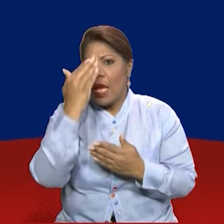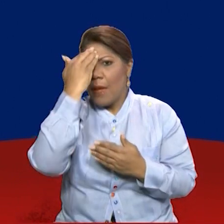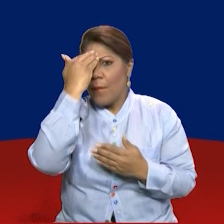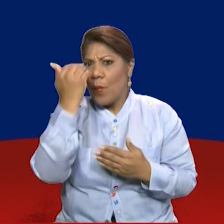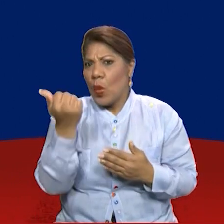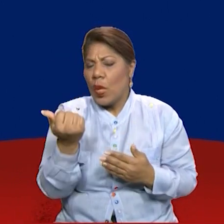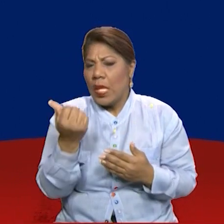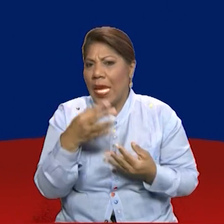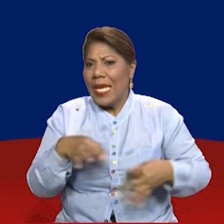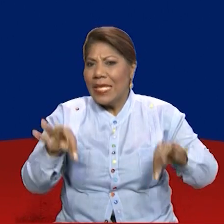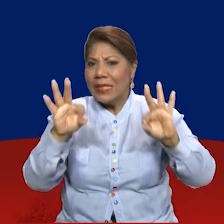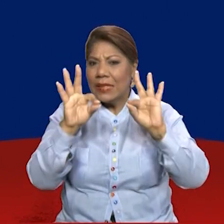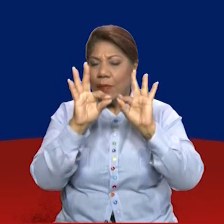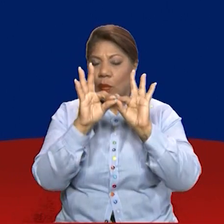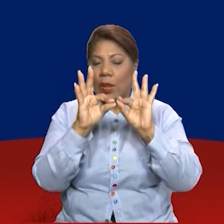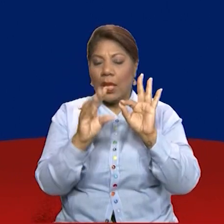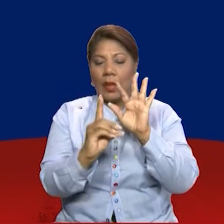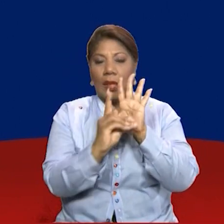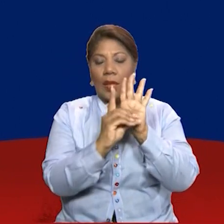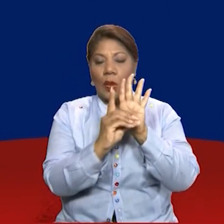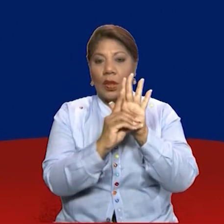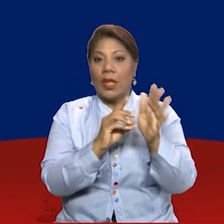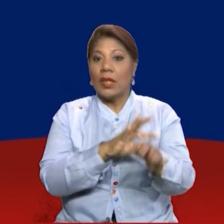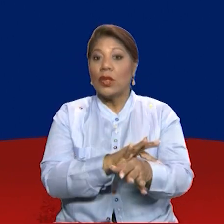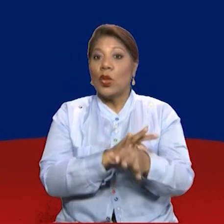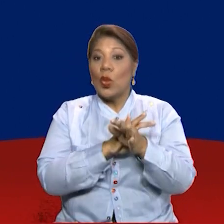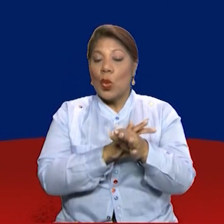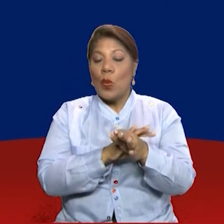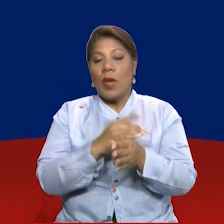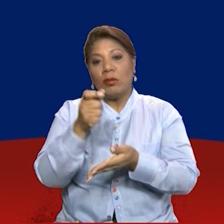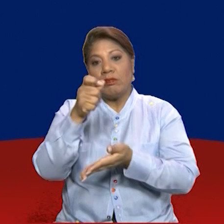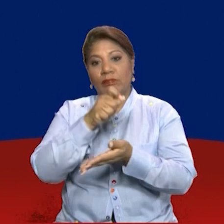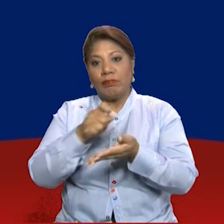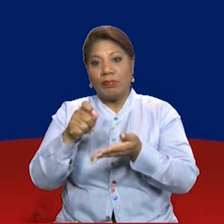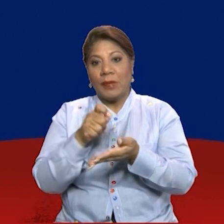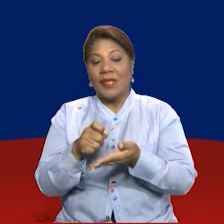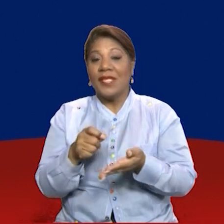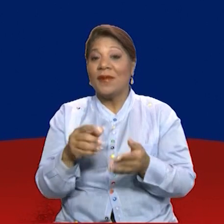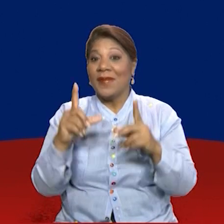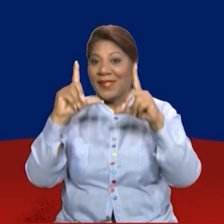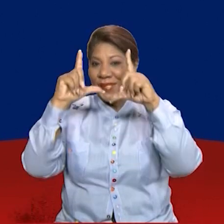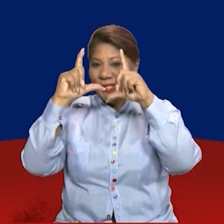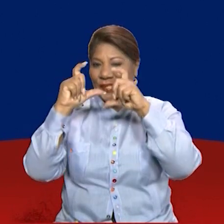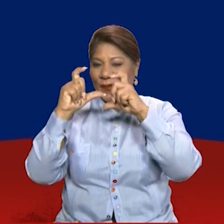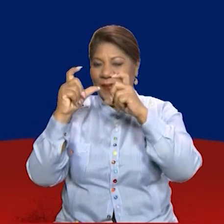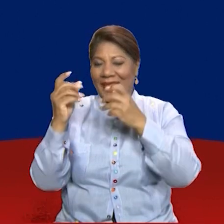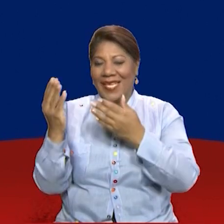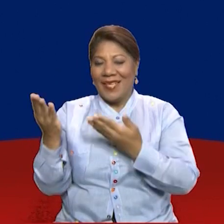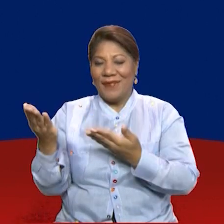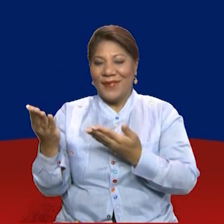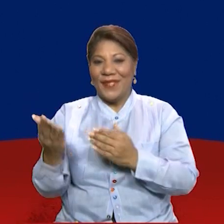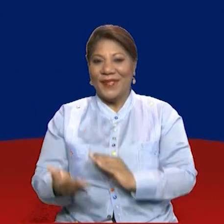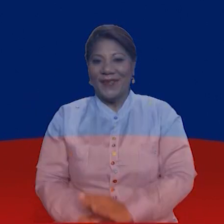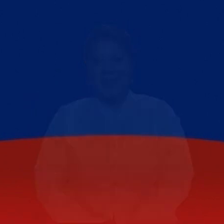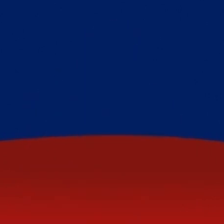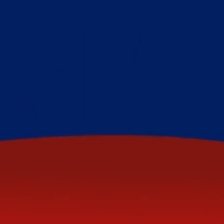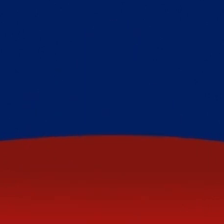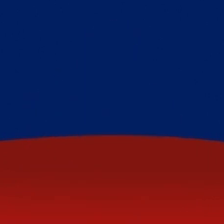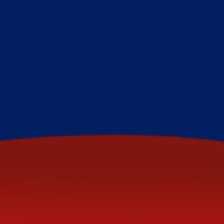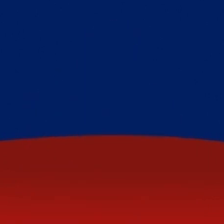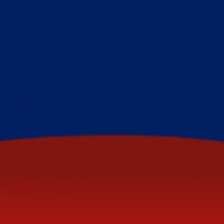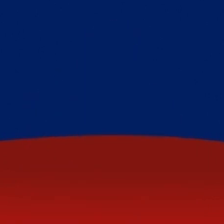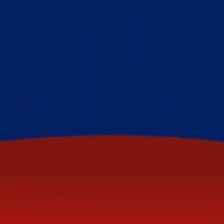humanos y lo van a escribir en el espacio que ustedes ven ahí. Le pueden tomar captura a la pantalla para que puedan realizar esta